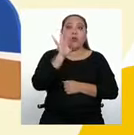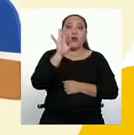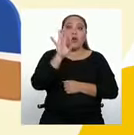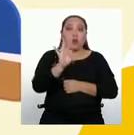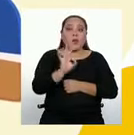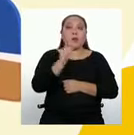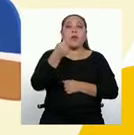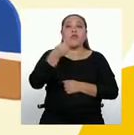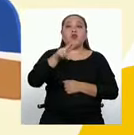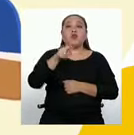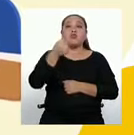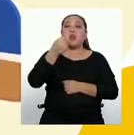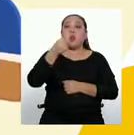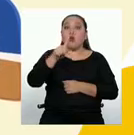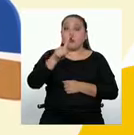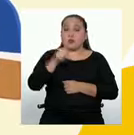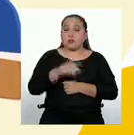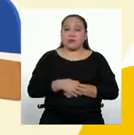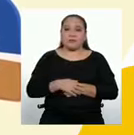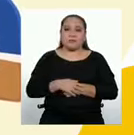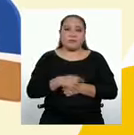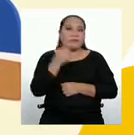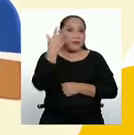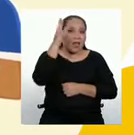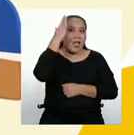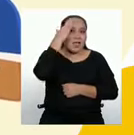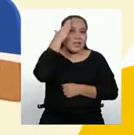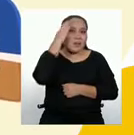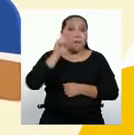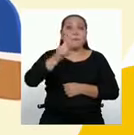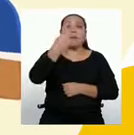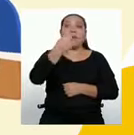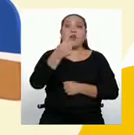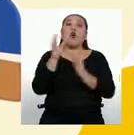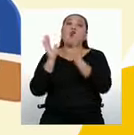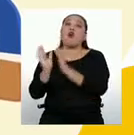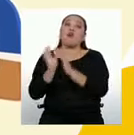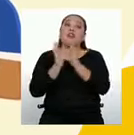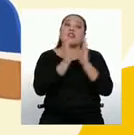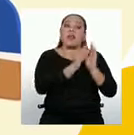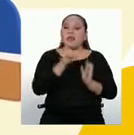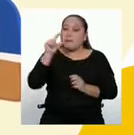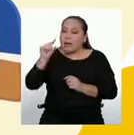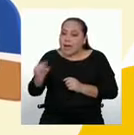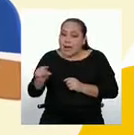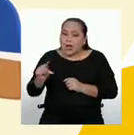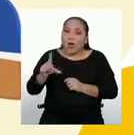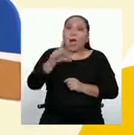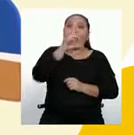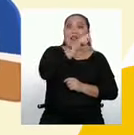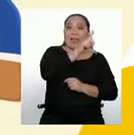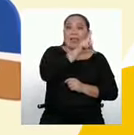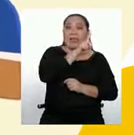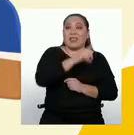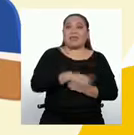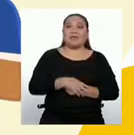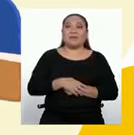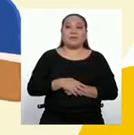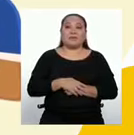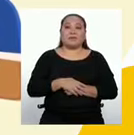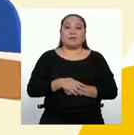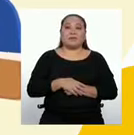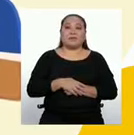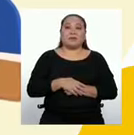9, 12 y 11. Como ya sabemos, nuestro primer paso es ordenar nuestros datos en forma